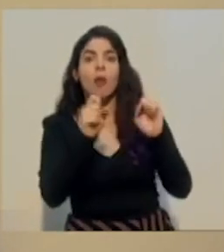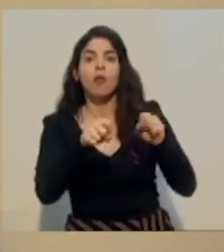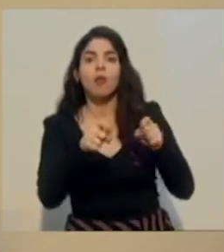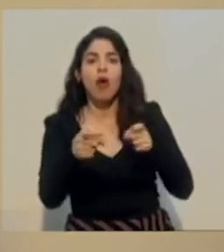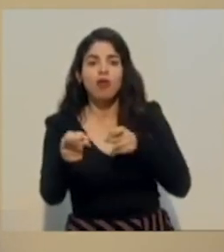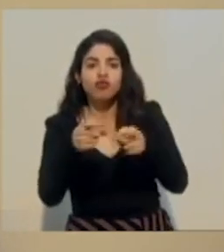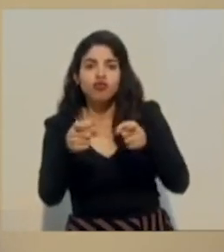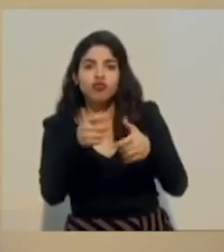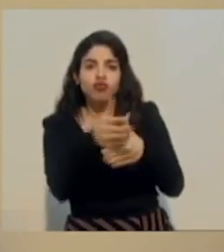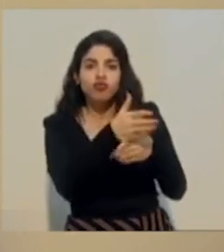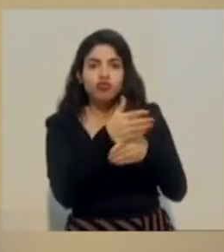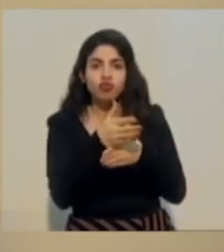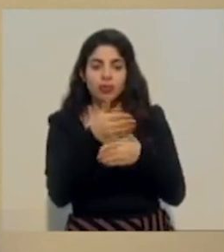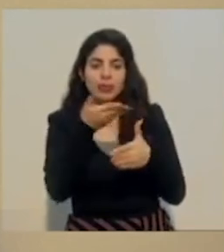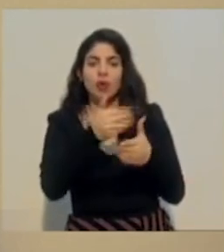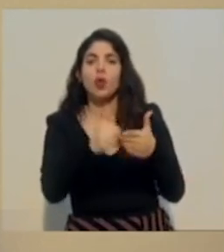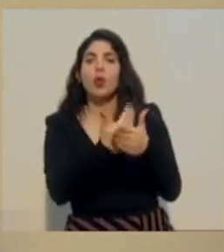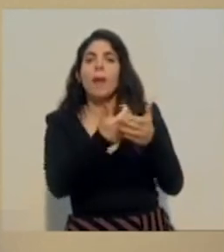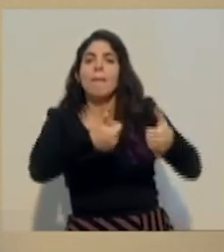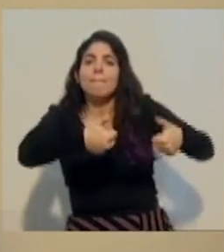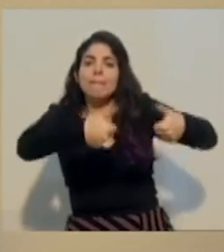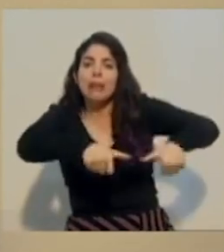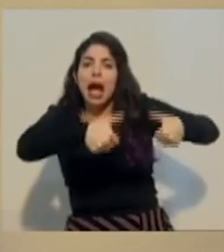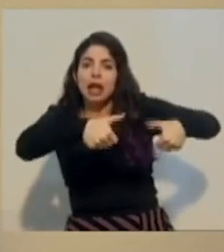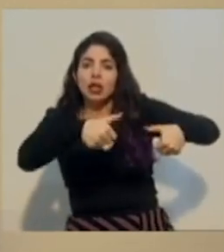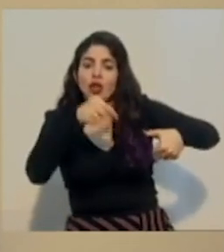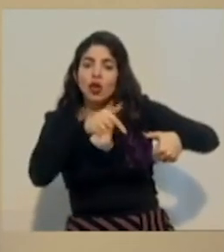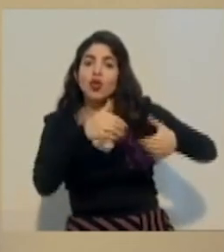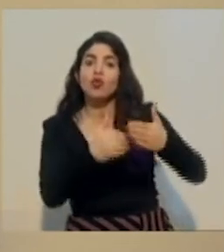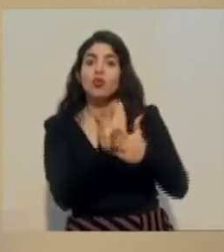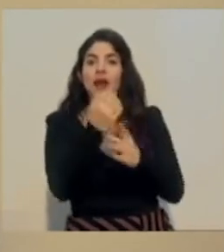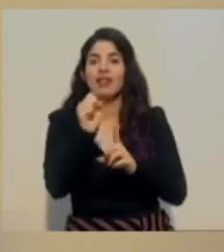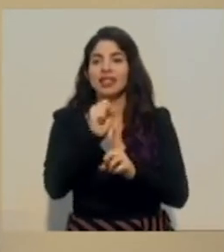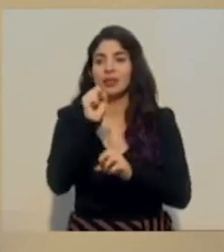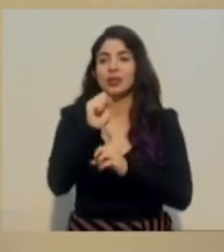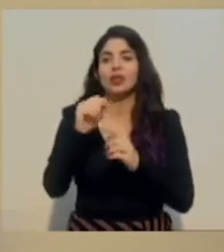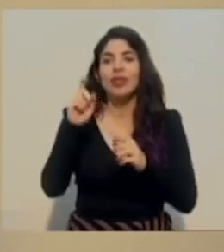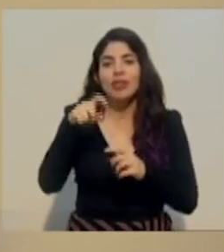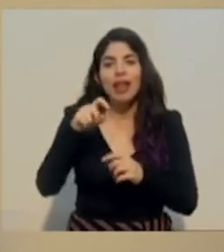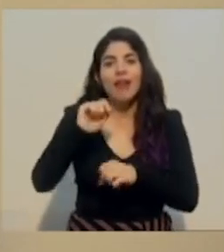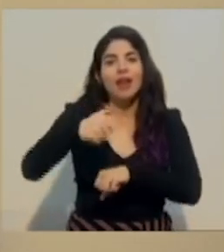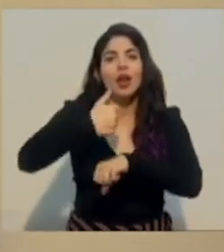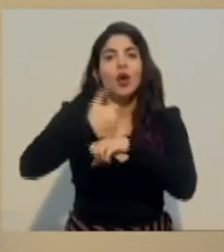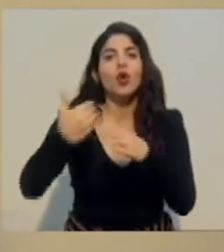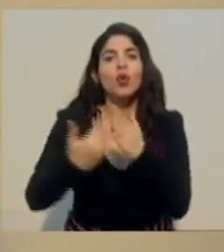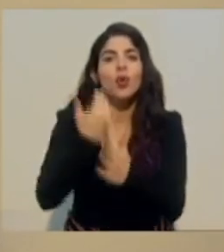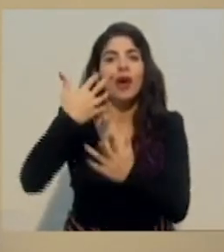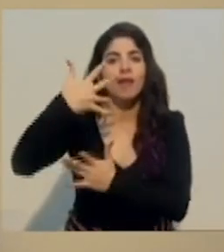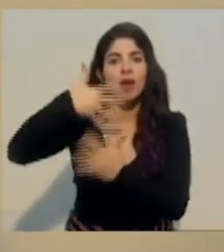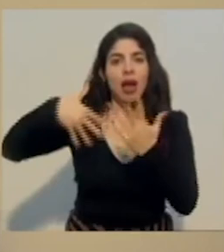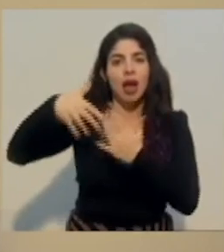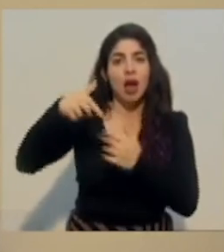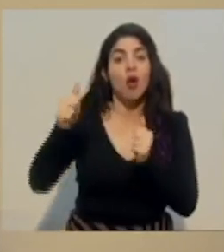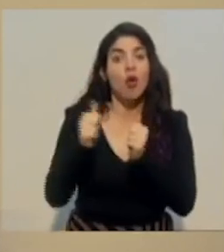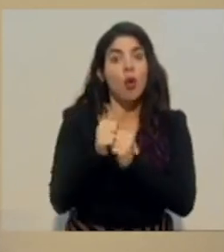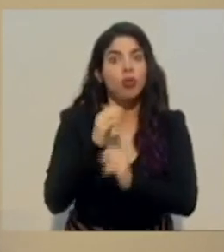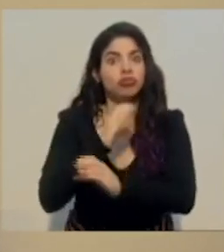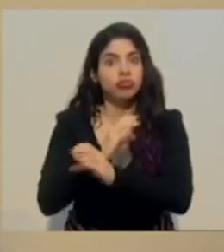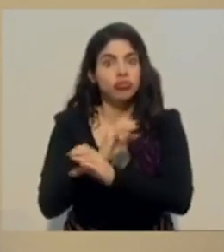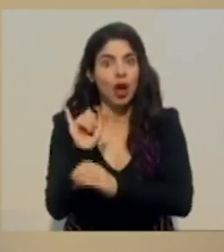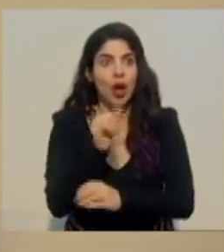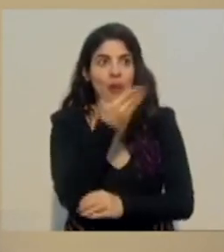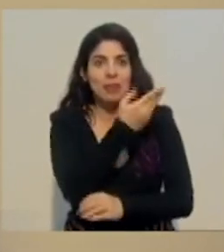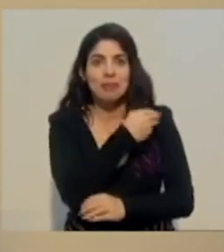con que en esta nueva realidad tenemos que reconstruir las relaciones que nos permitan cuidarnos, como nos ha planteado el Ministerio de